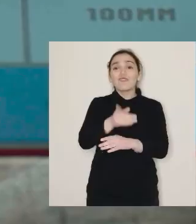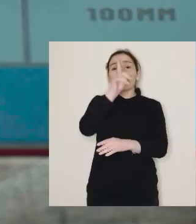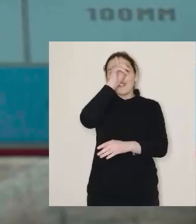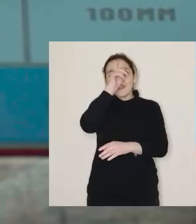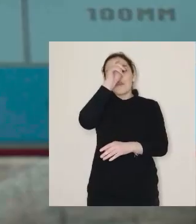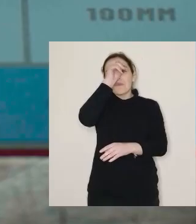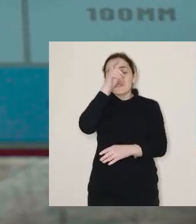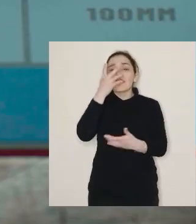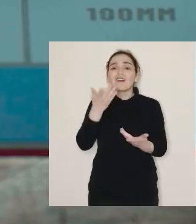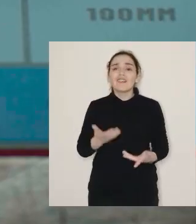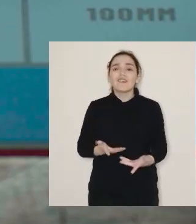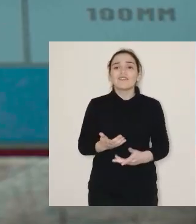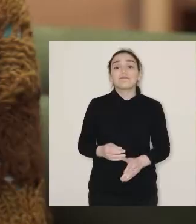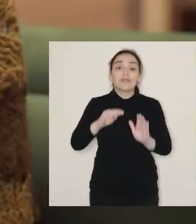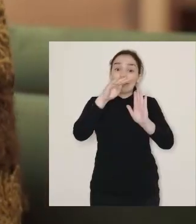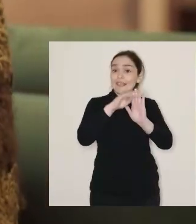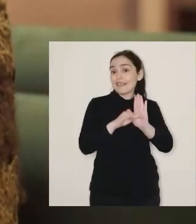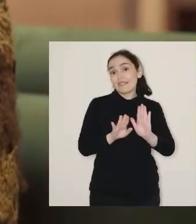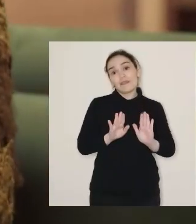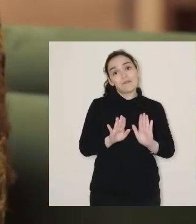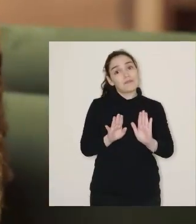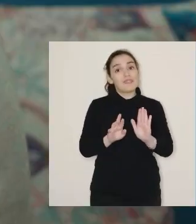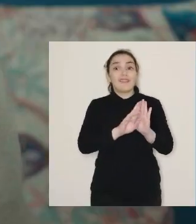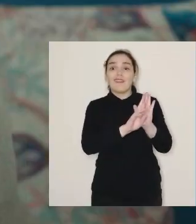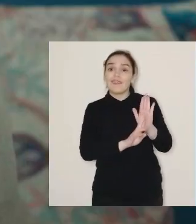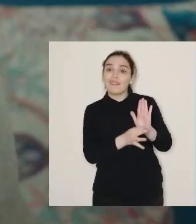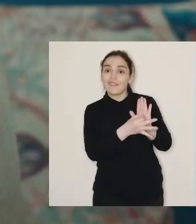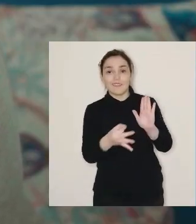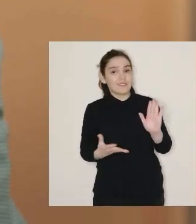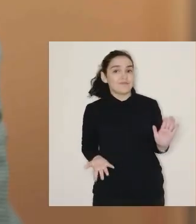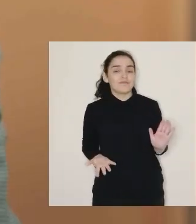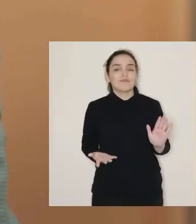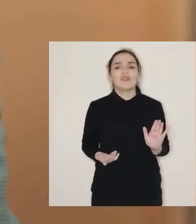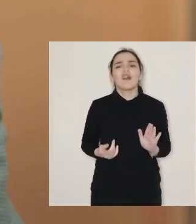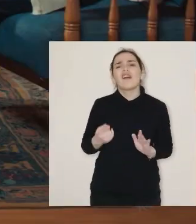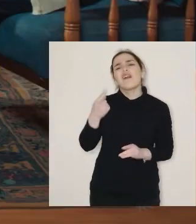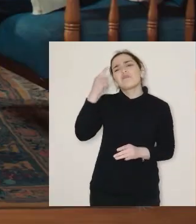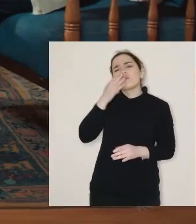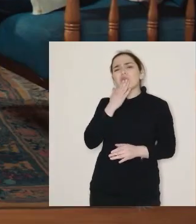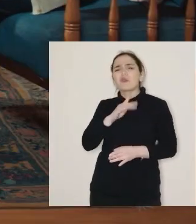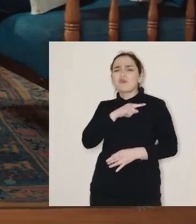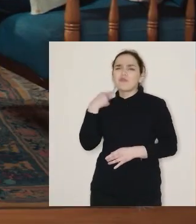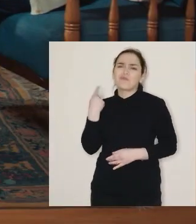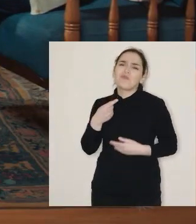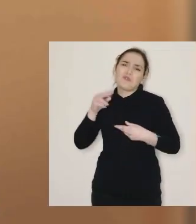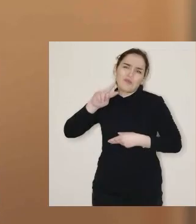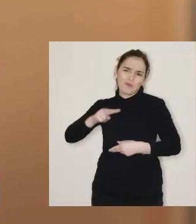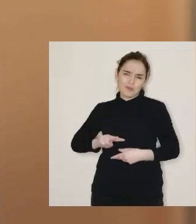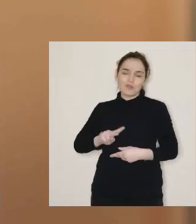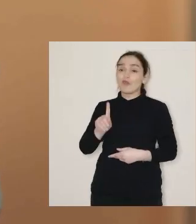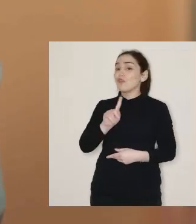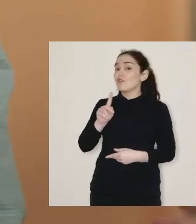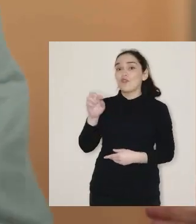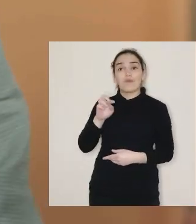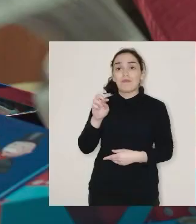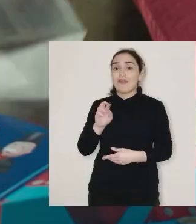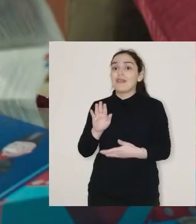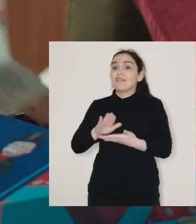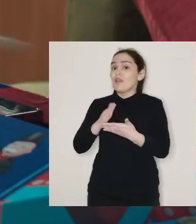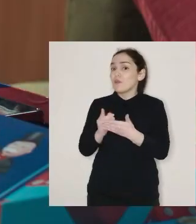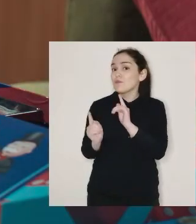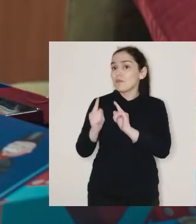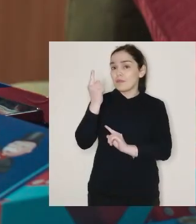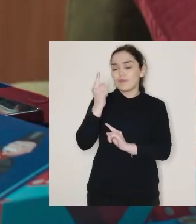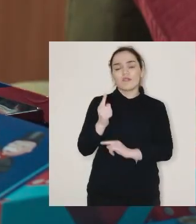Caer en el hospital. A la lista de espera nomás. Esas son las reglas. ¿Y si me dejan perder el turno? No, no, papá. La salud es lo primero. Oye, pero